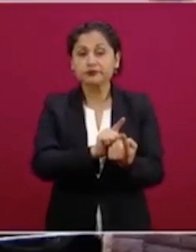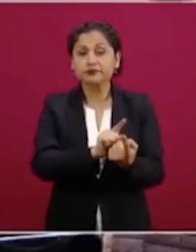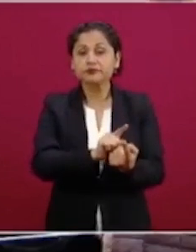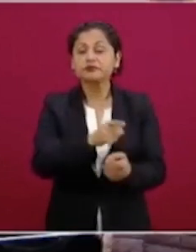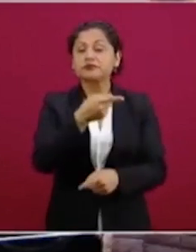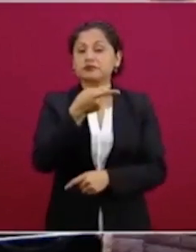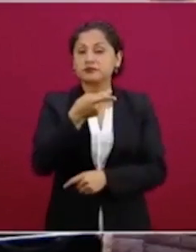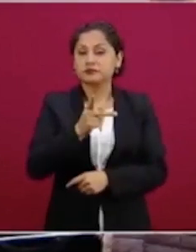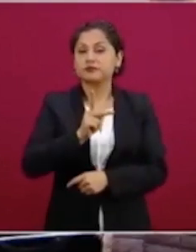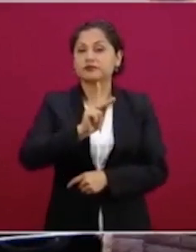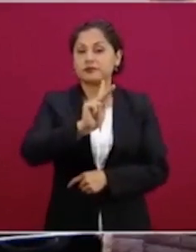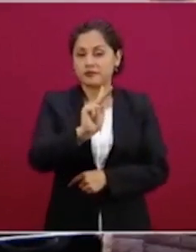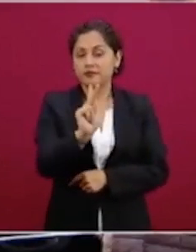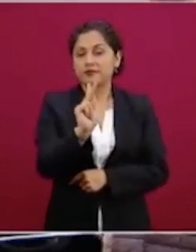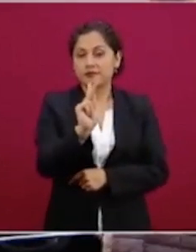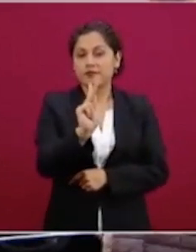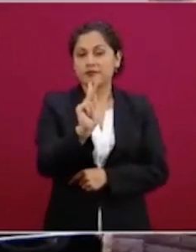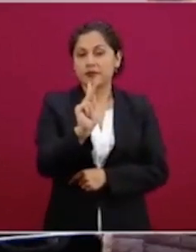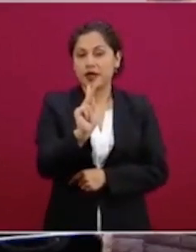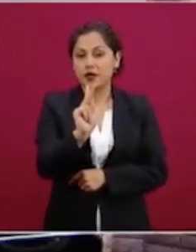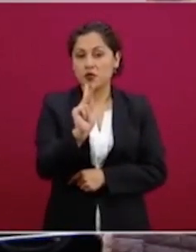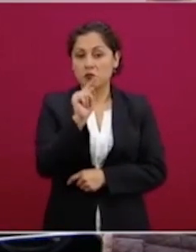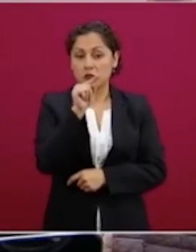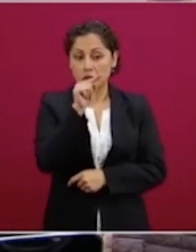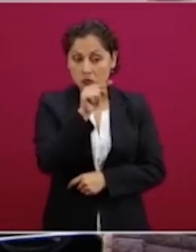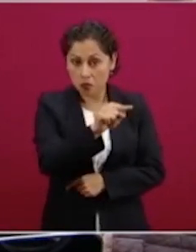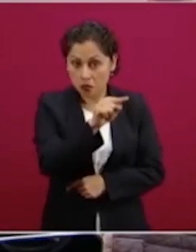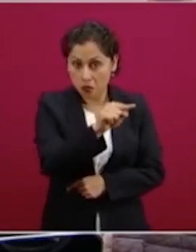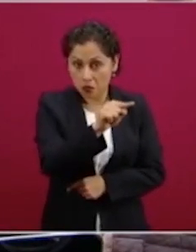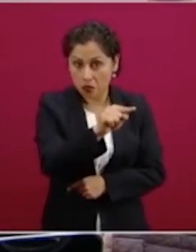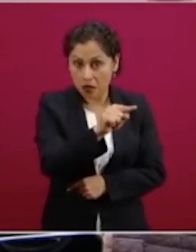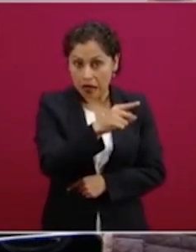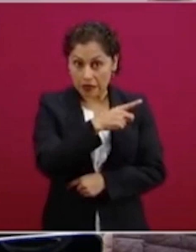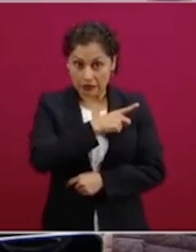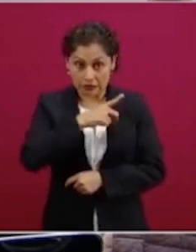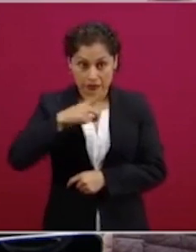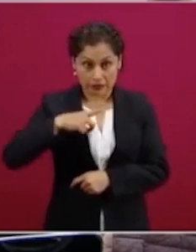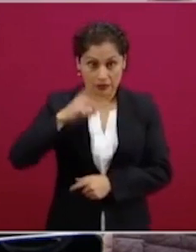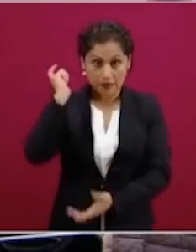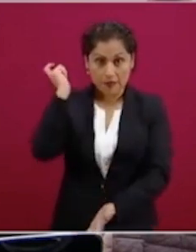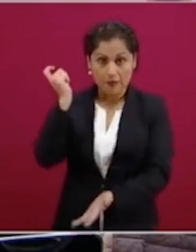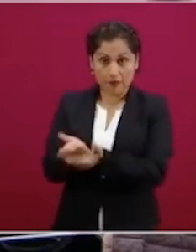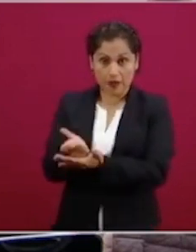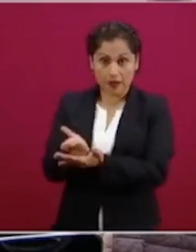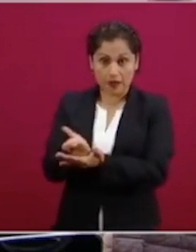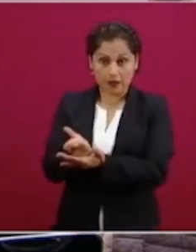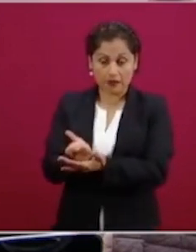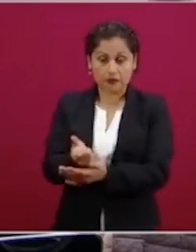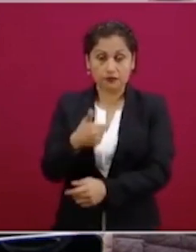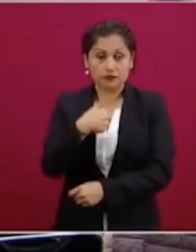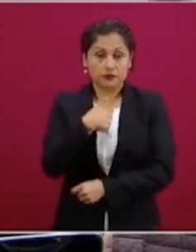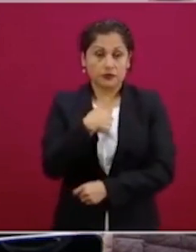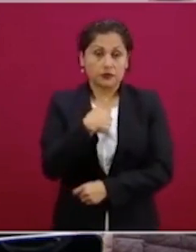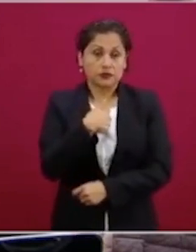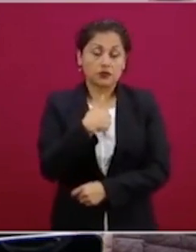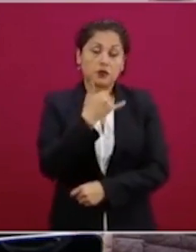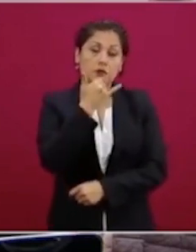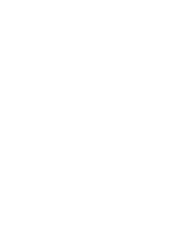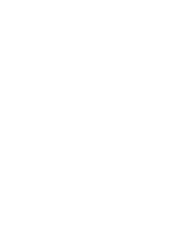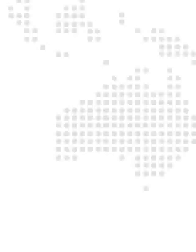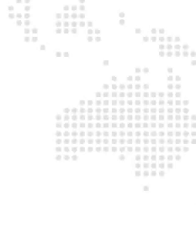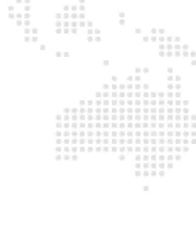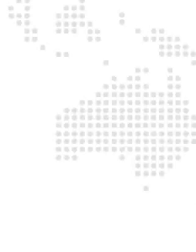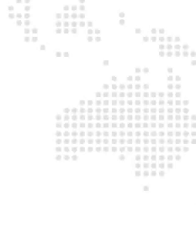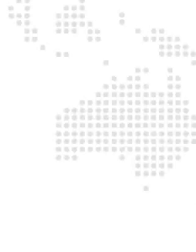hay deudas no puedo solaparlo.